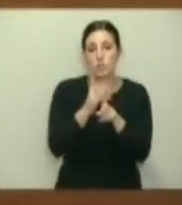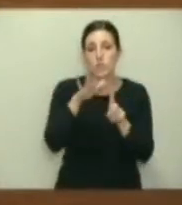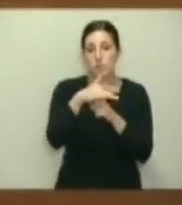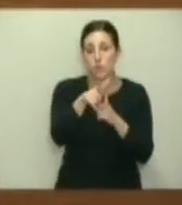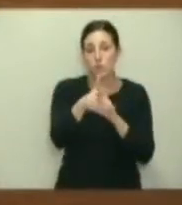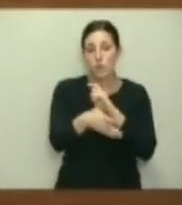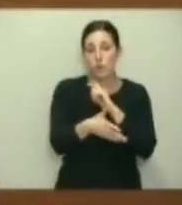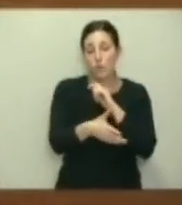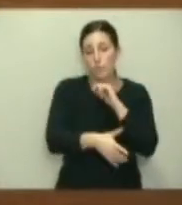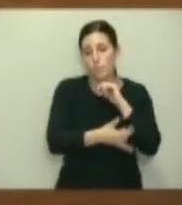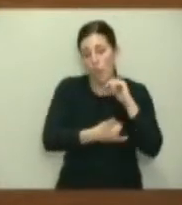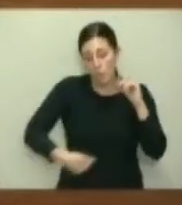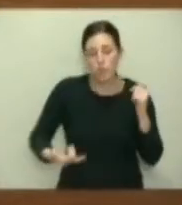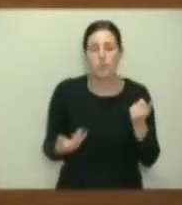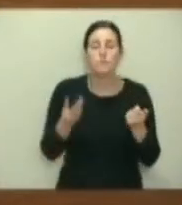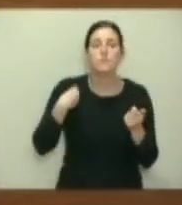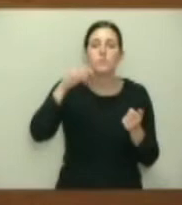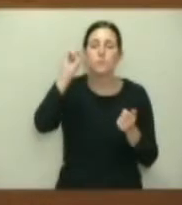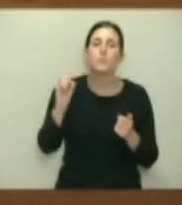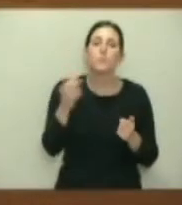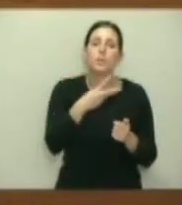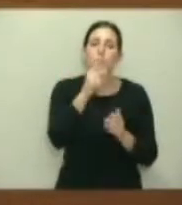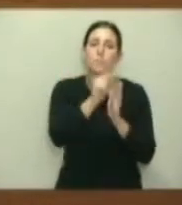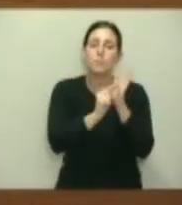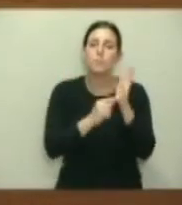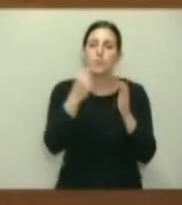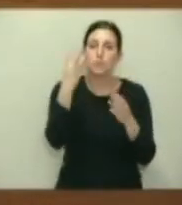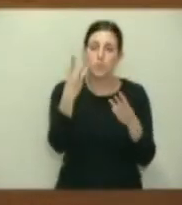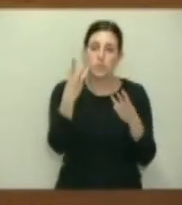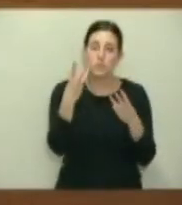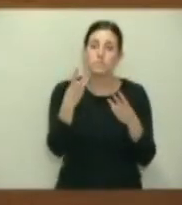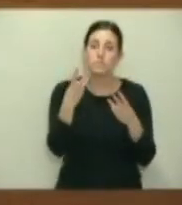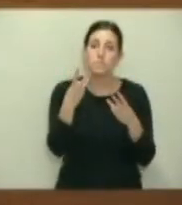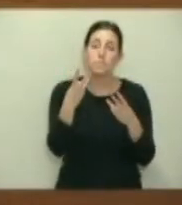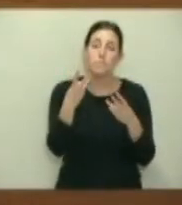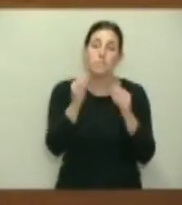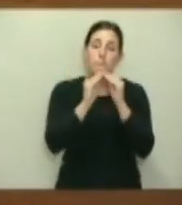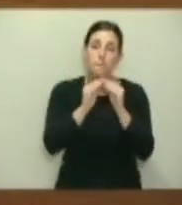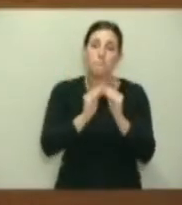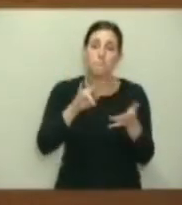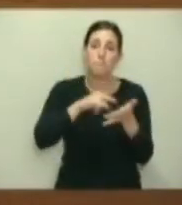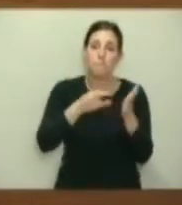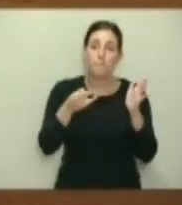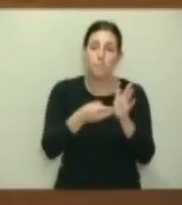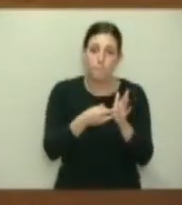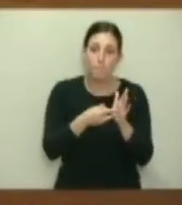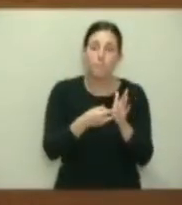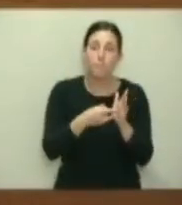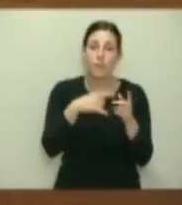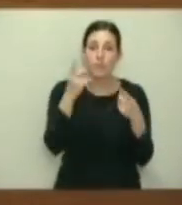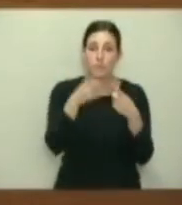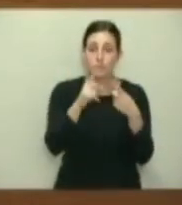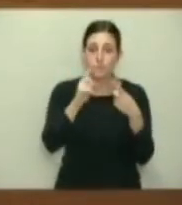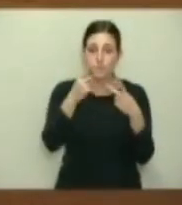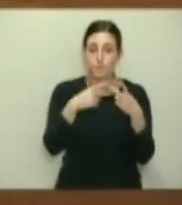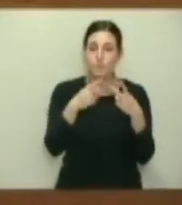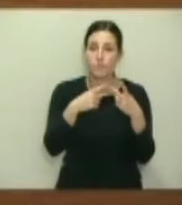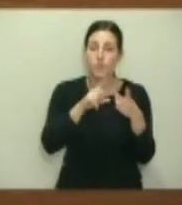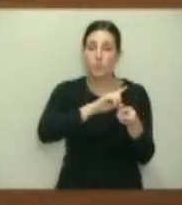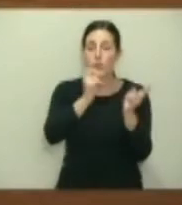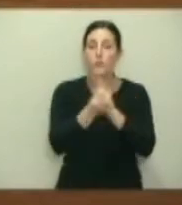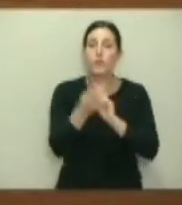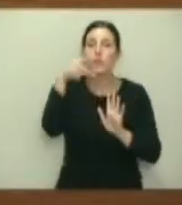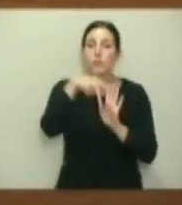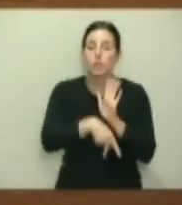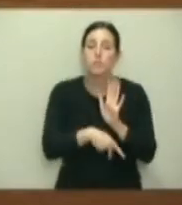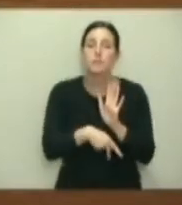Es cierto que la resolución tenía tres puntos. La elaboración del plan autonómico de aprovechamiento de alimentos solo era el primero. Las modificaciones normativas